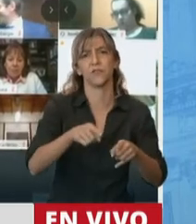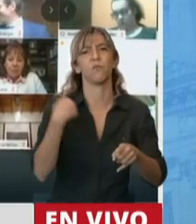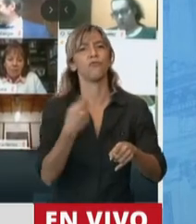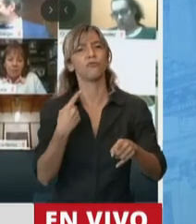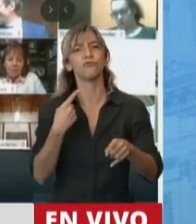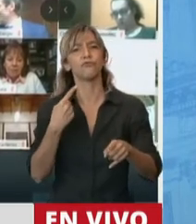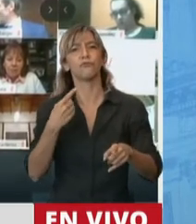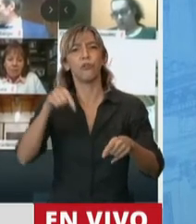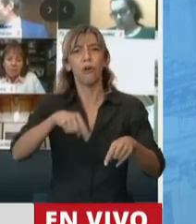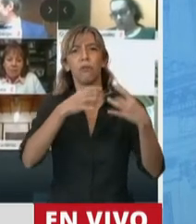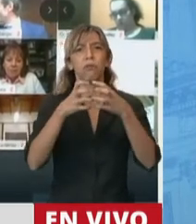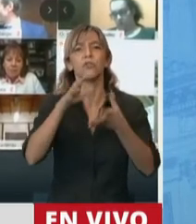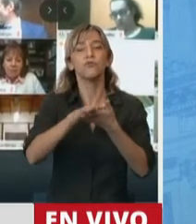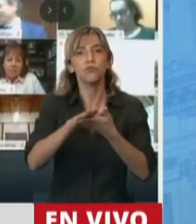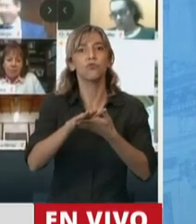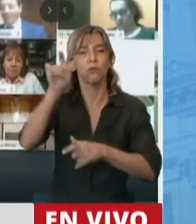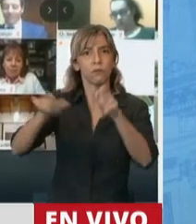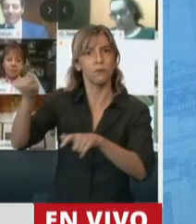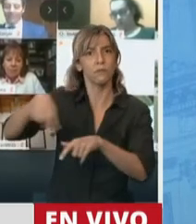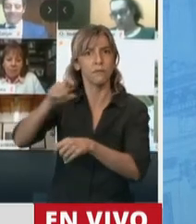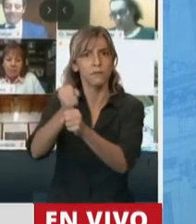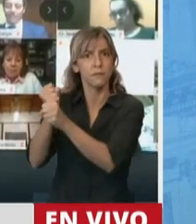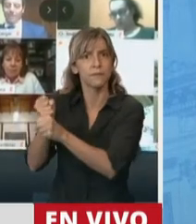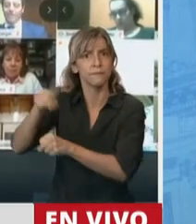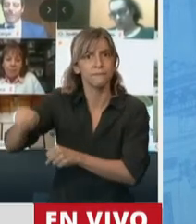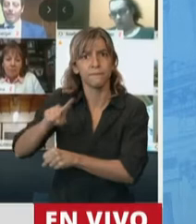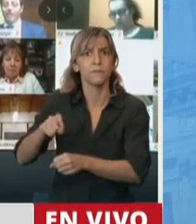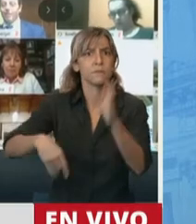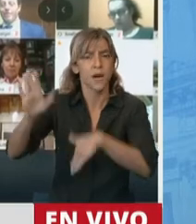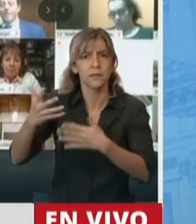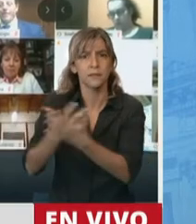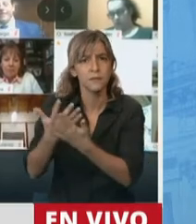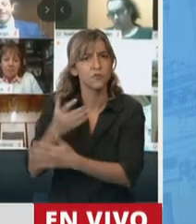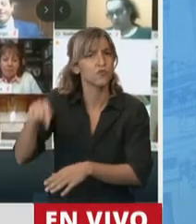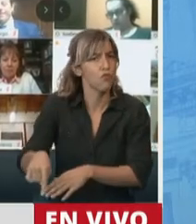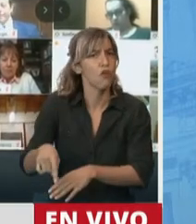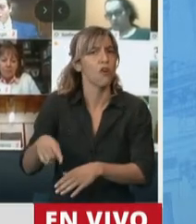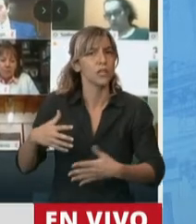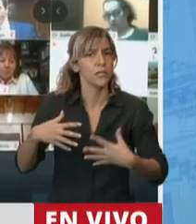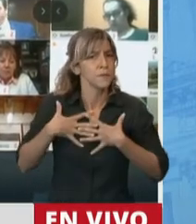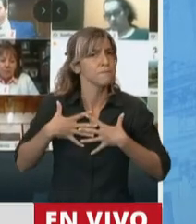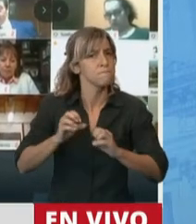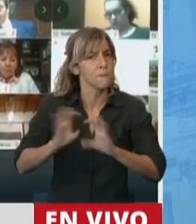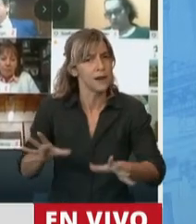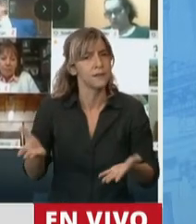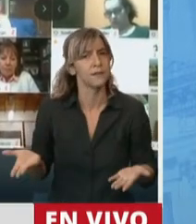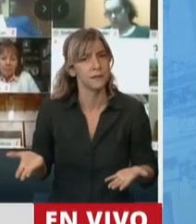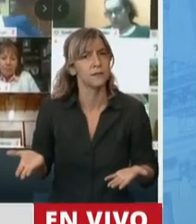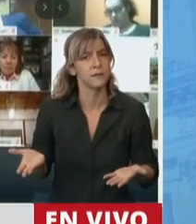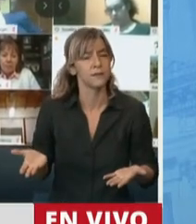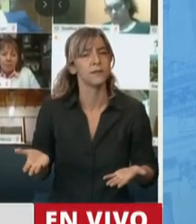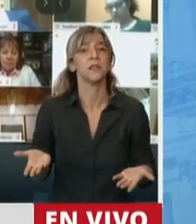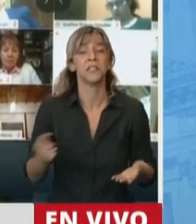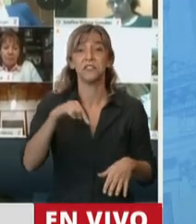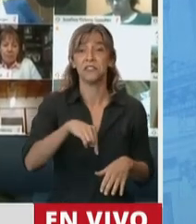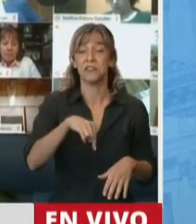sectores más vulnerables de este país, que son los que hoy la están pasando mucho peor. Y en este